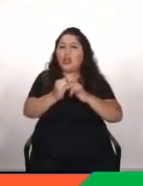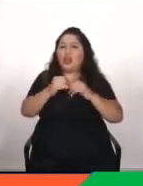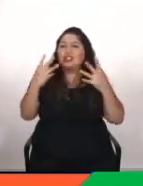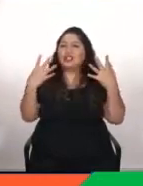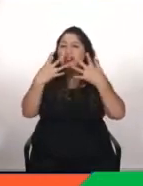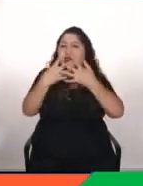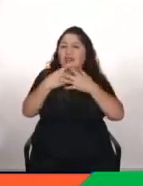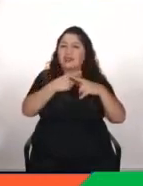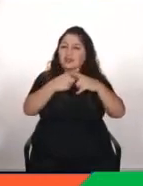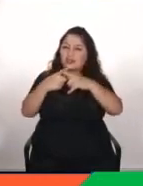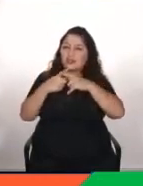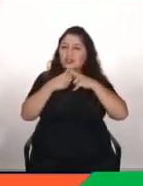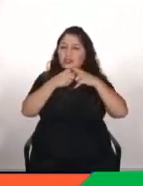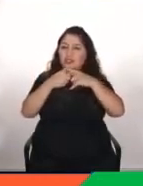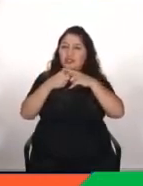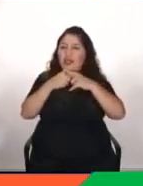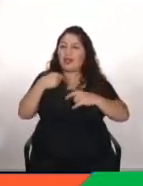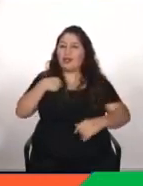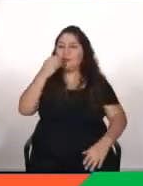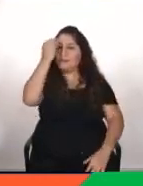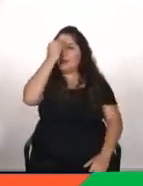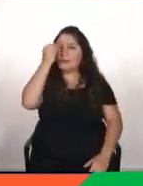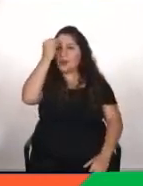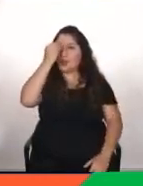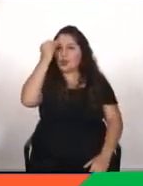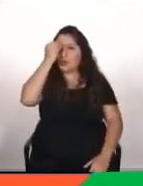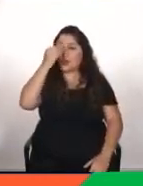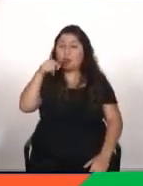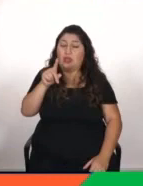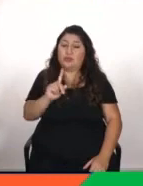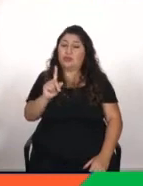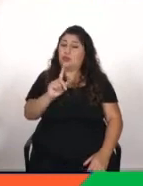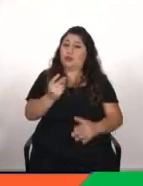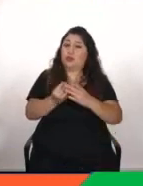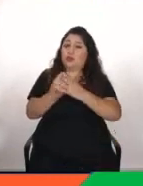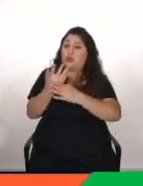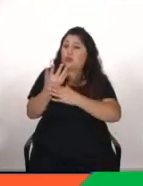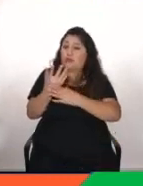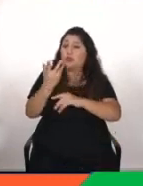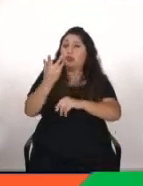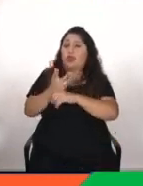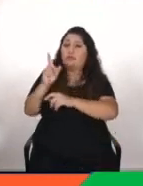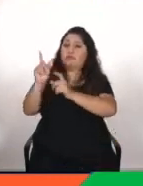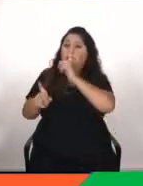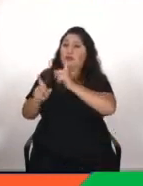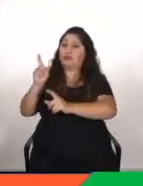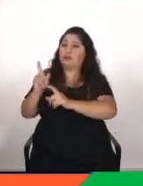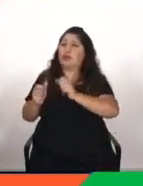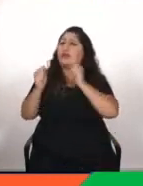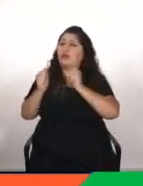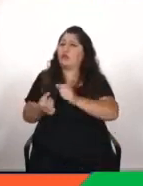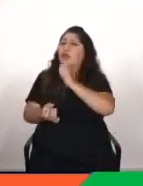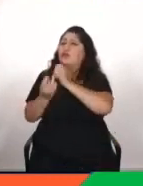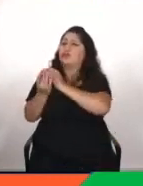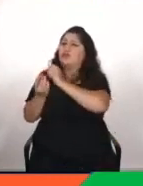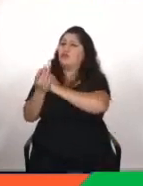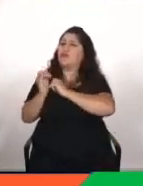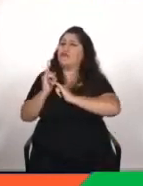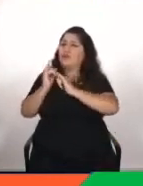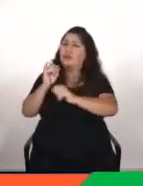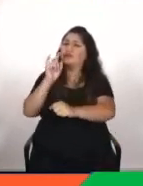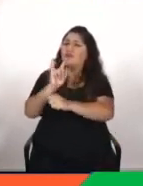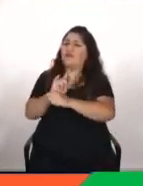sociales y me preocupa en el sentido de que esto no es nuevo es decir el tener gente que pueda generar ruido en redes sociales que pueda generar